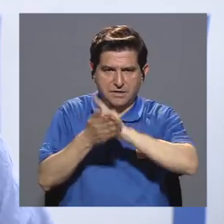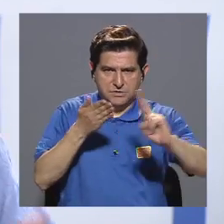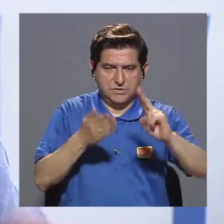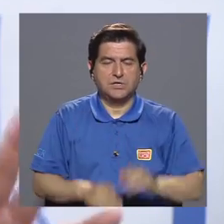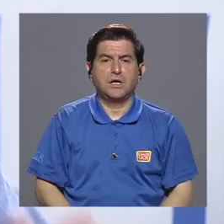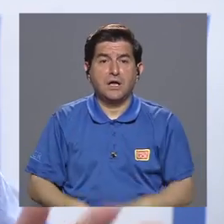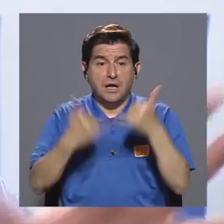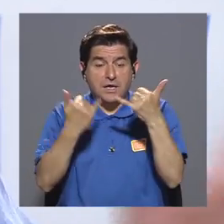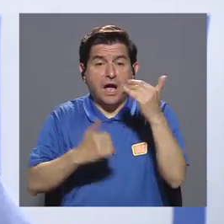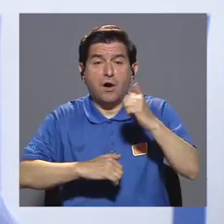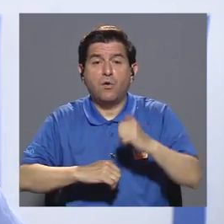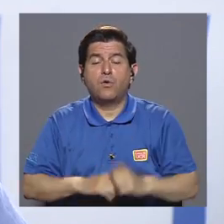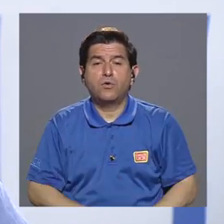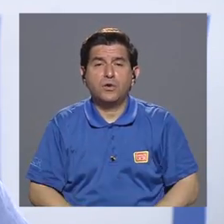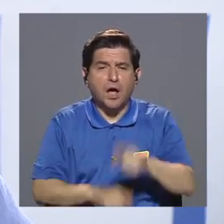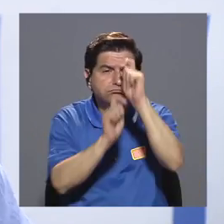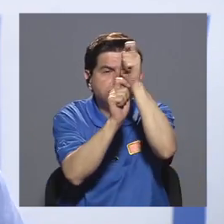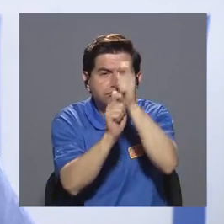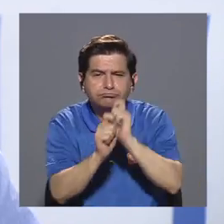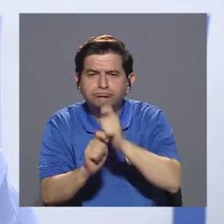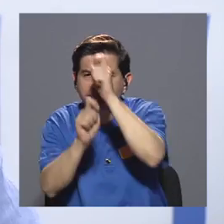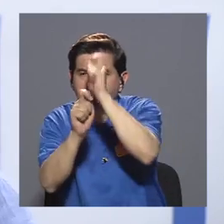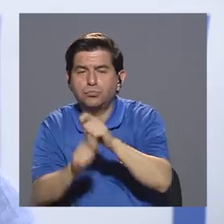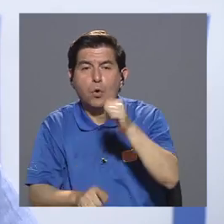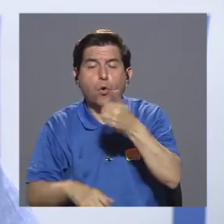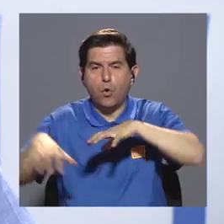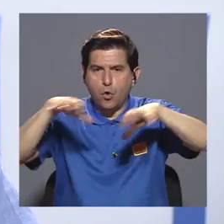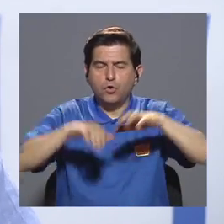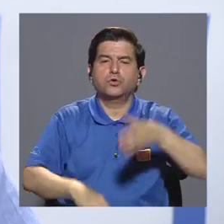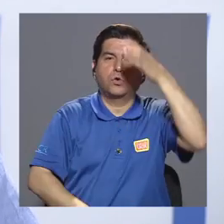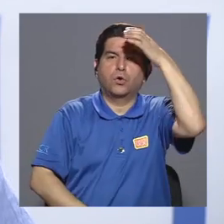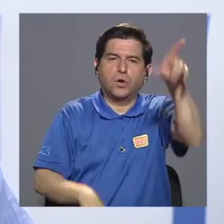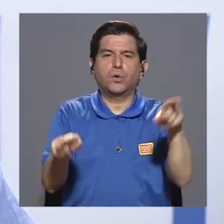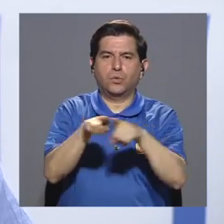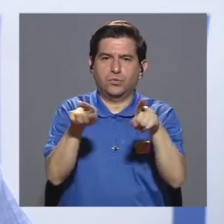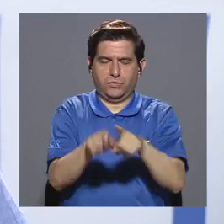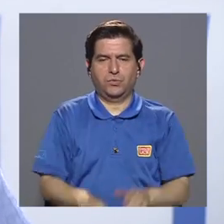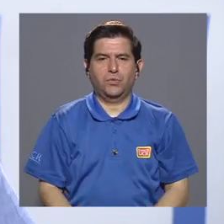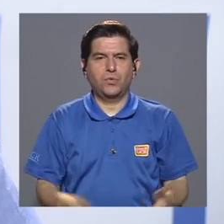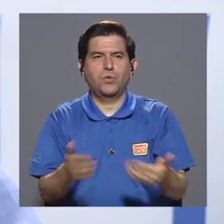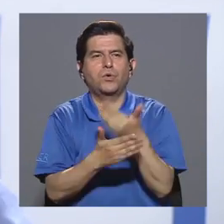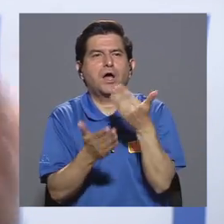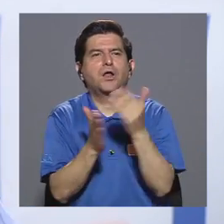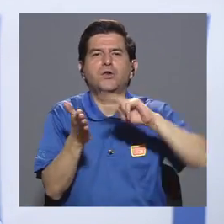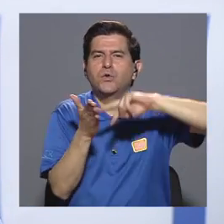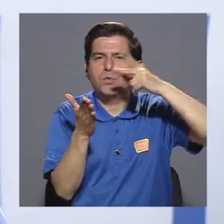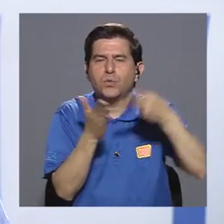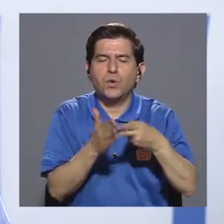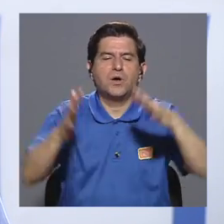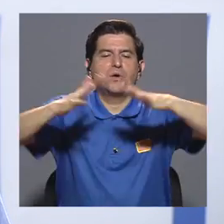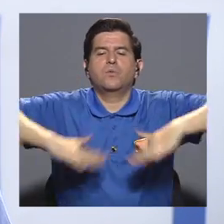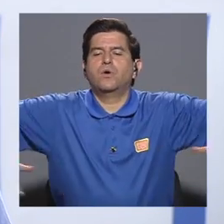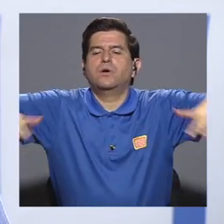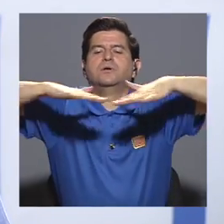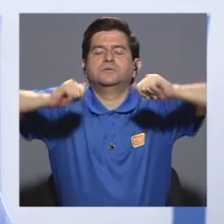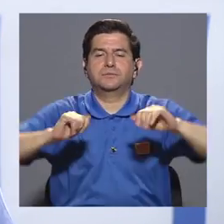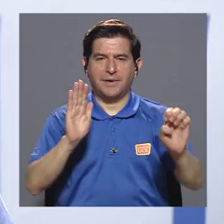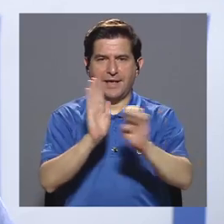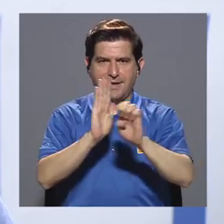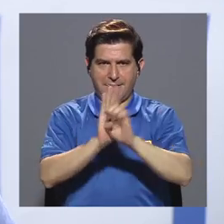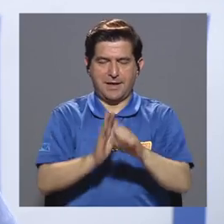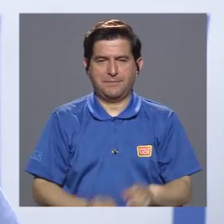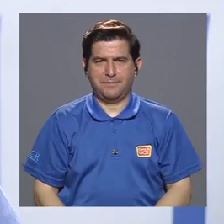ahora se están haciendo esculturas. También hay otro movimiento en el sector cultura que es darle un nuevo significado a los espacios.